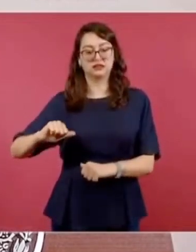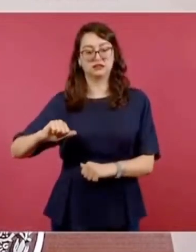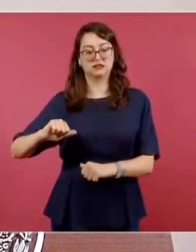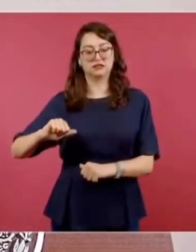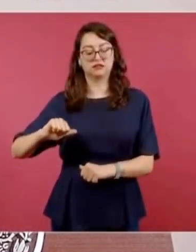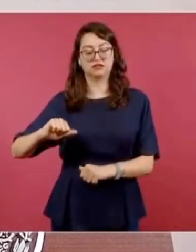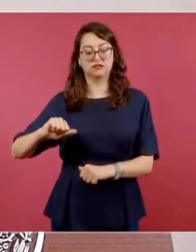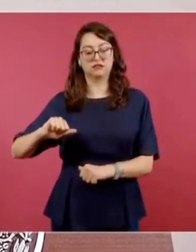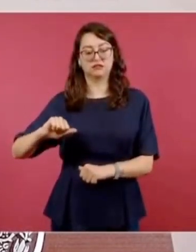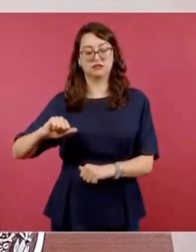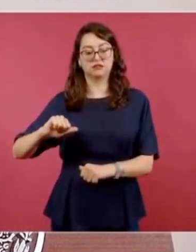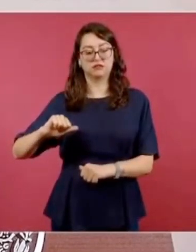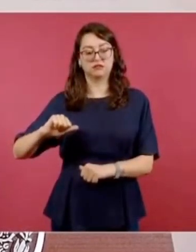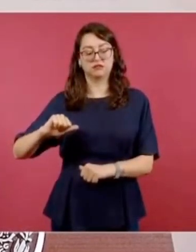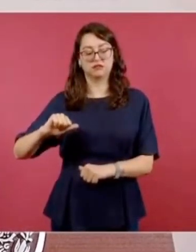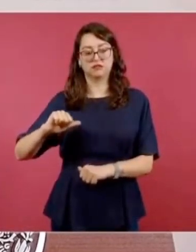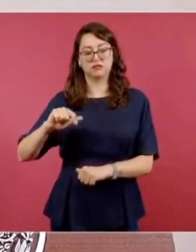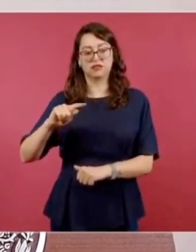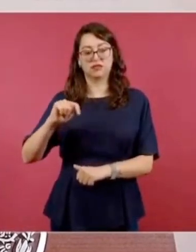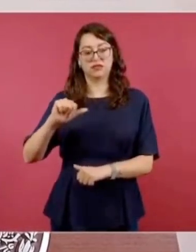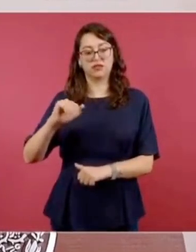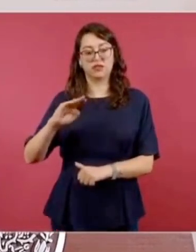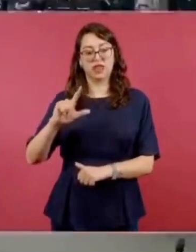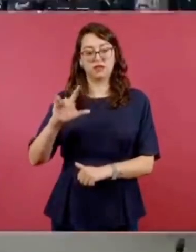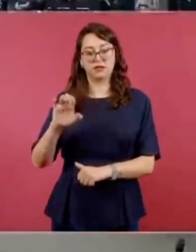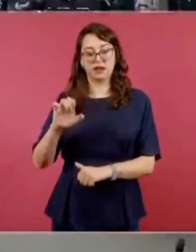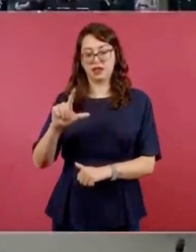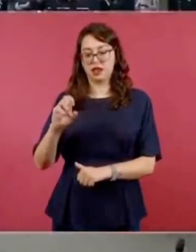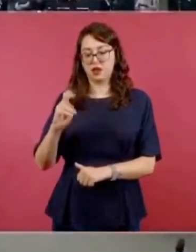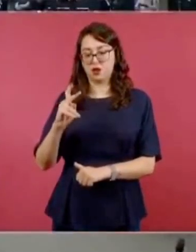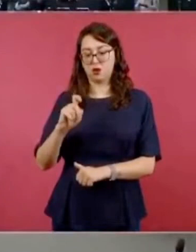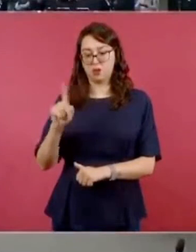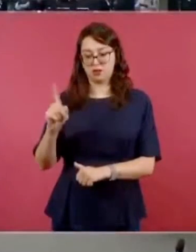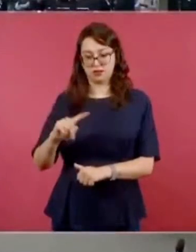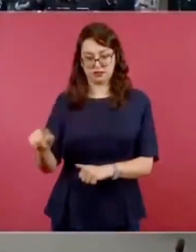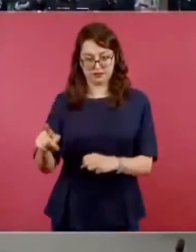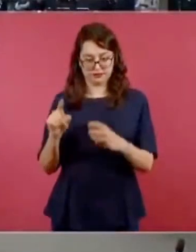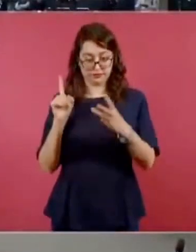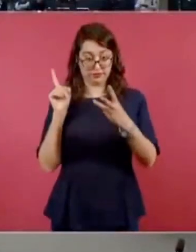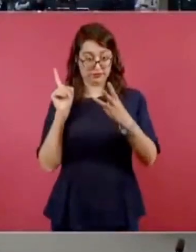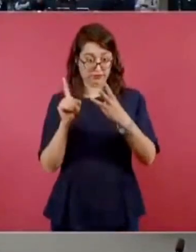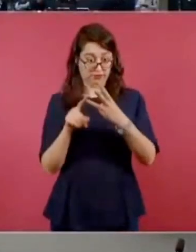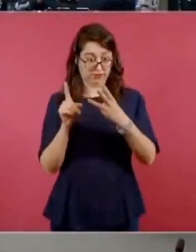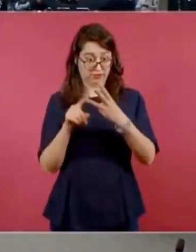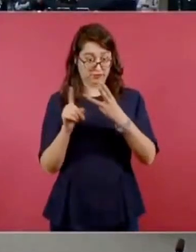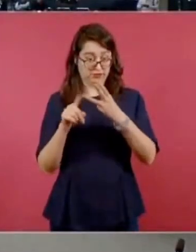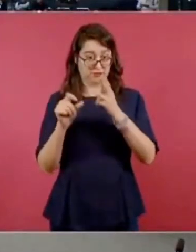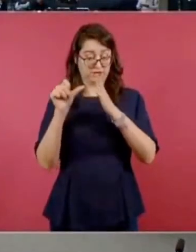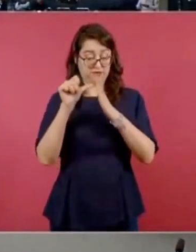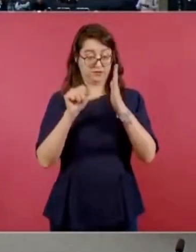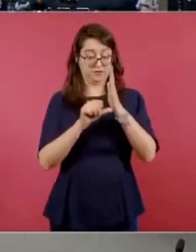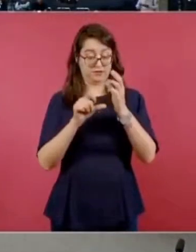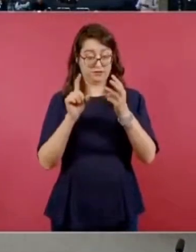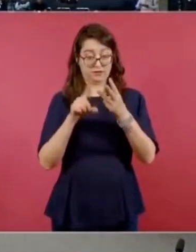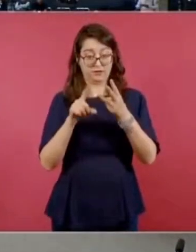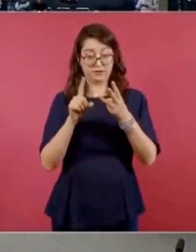Table López. Artículo tercero. tercero.